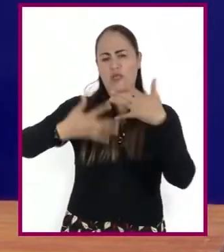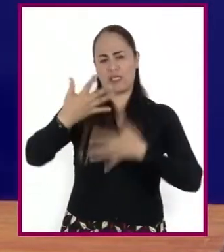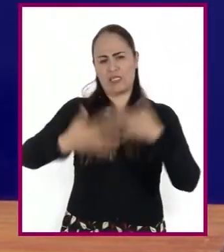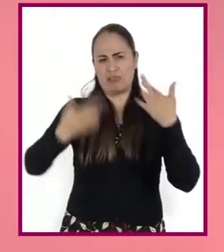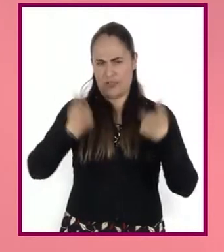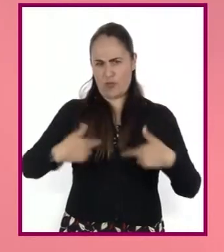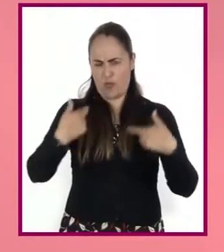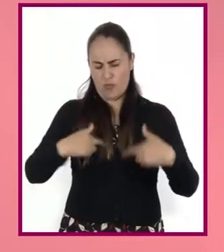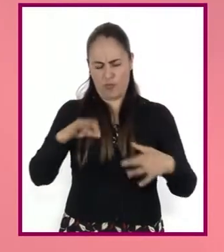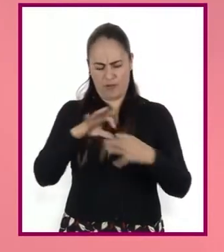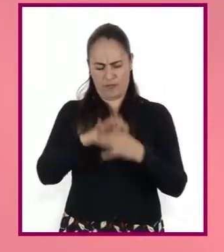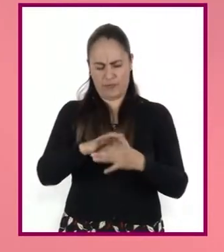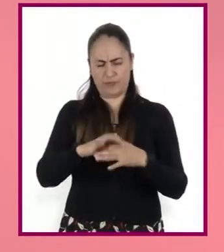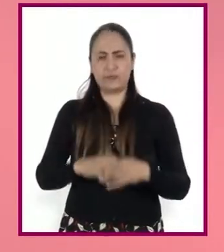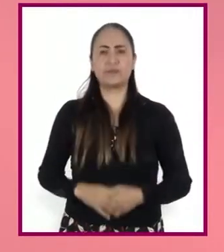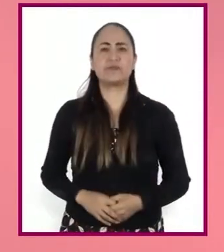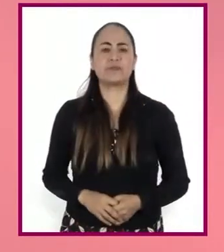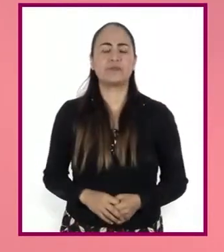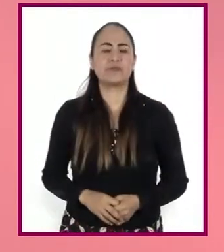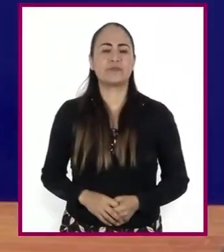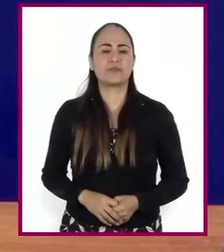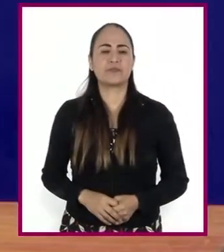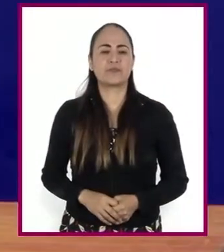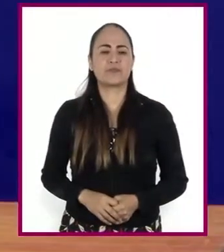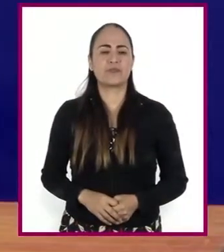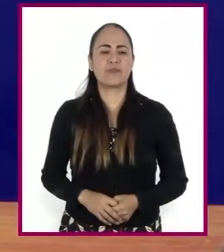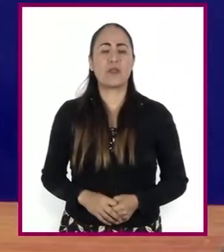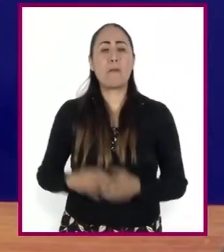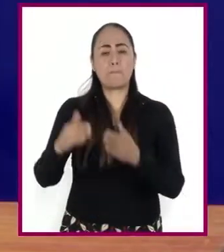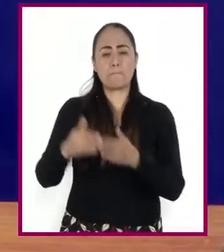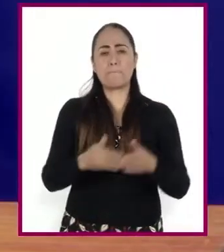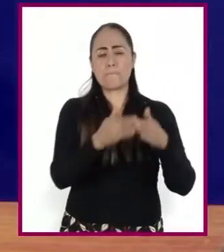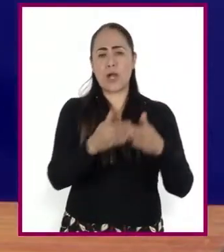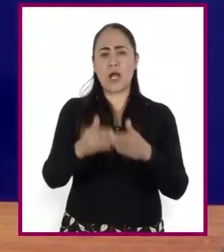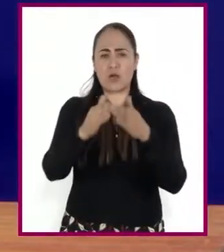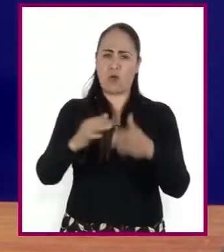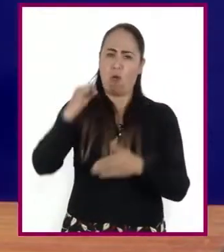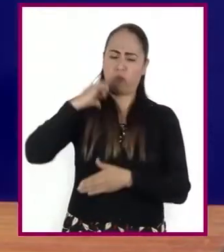Mmm... Ah, un barco antiguo.